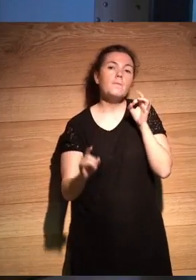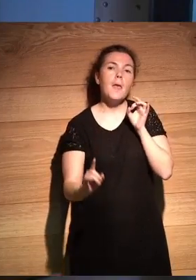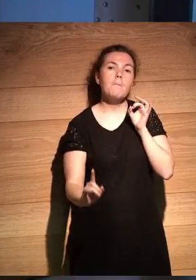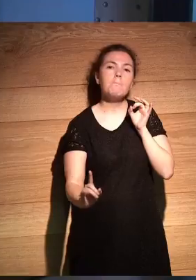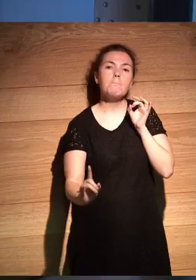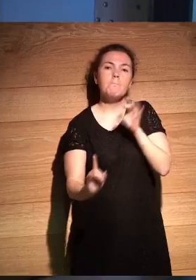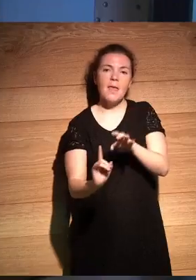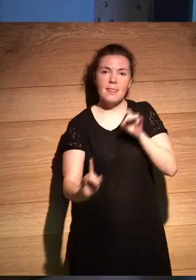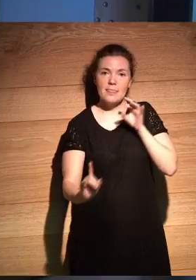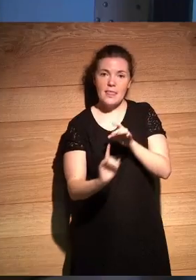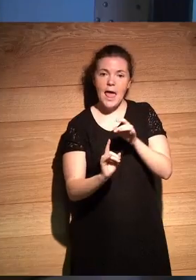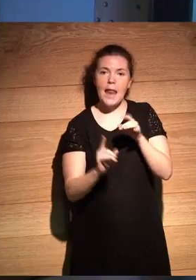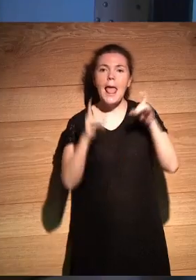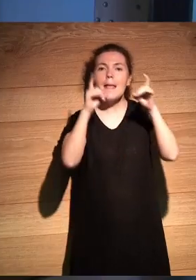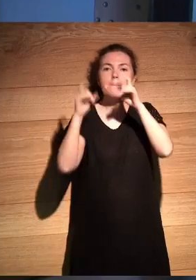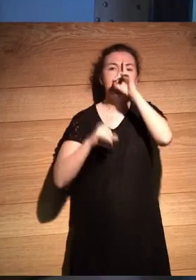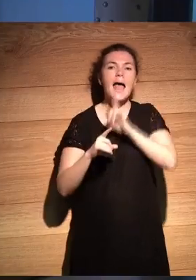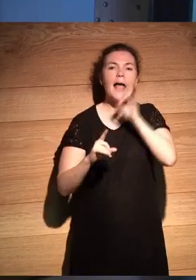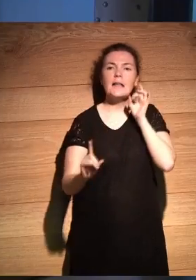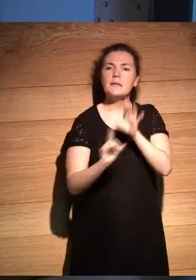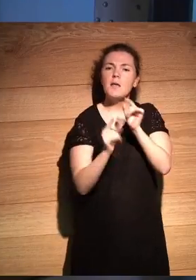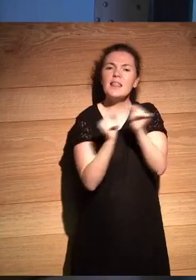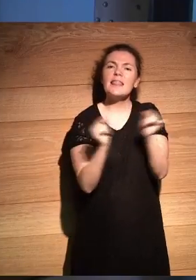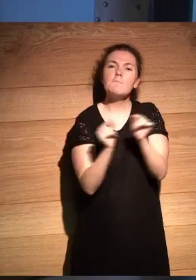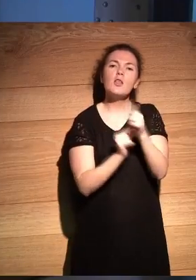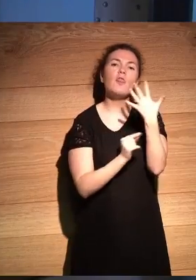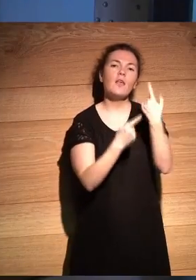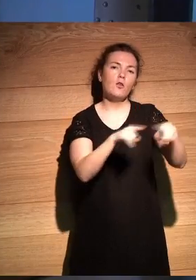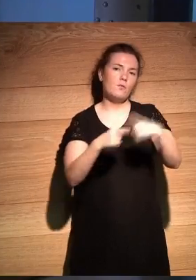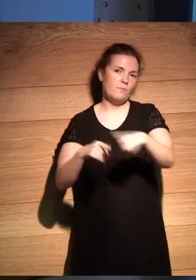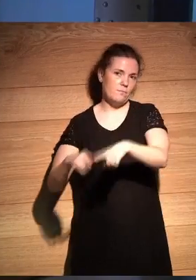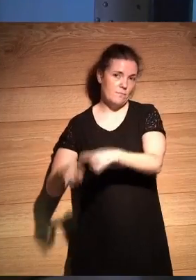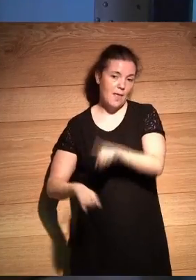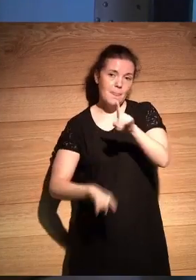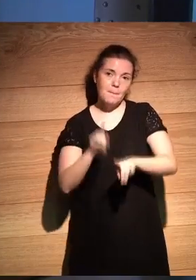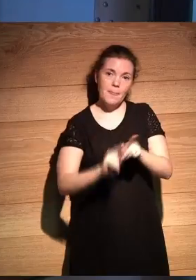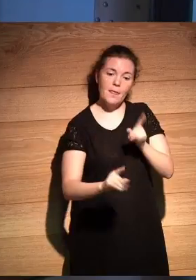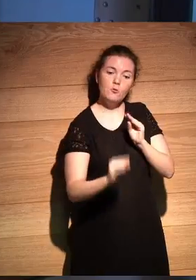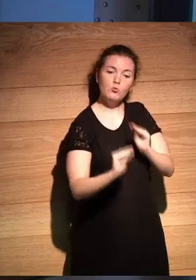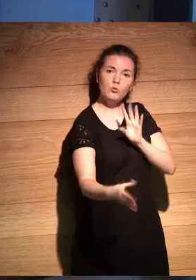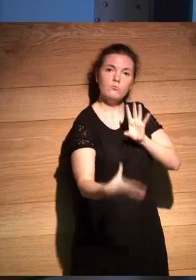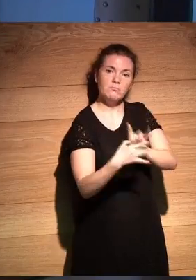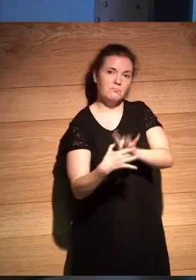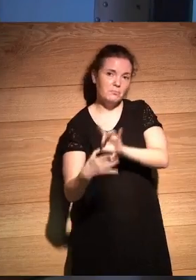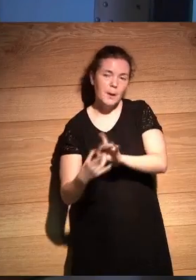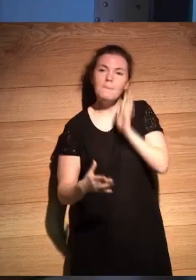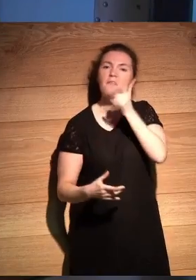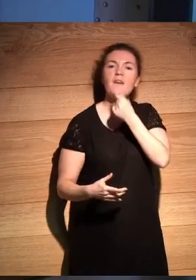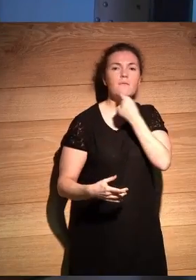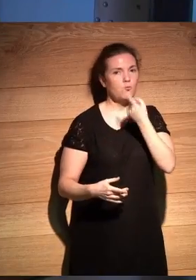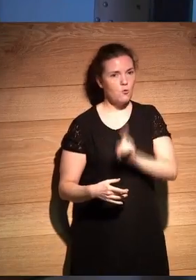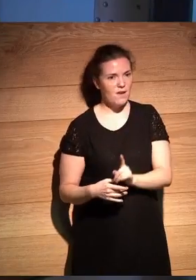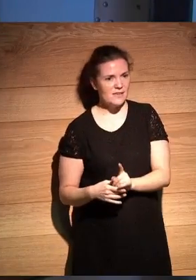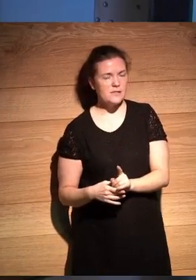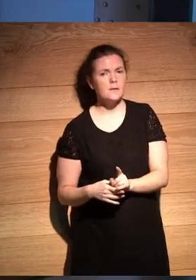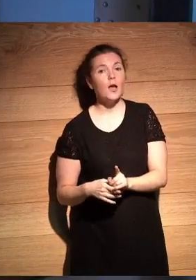a ellos 5 diferentes tamaños de imagen que se dice fácil pero no aunque no pongas